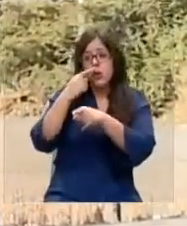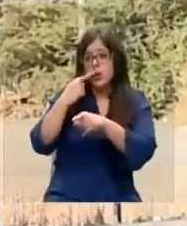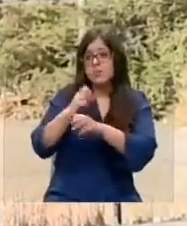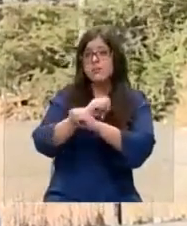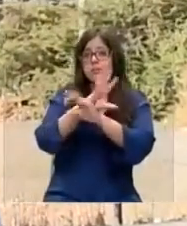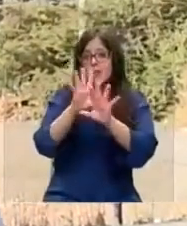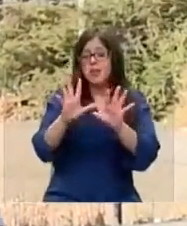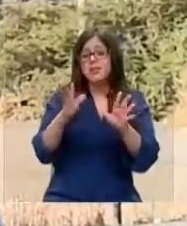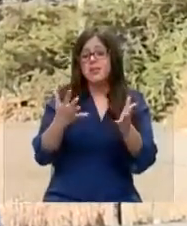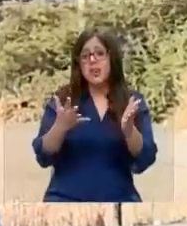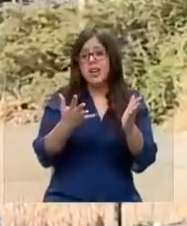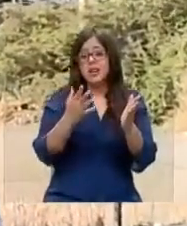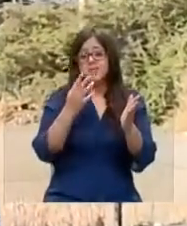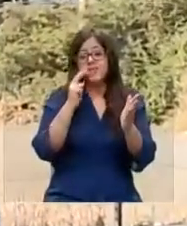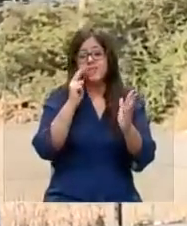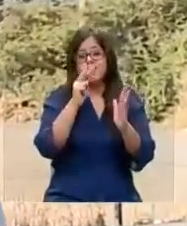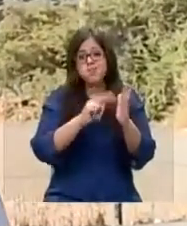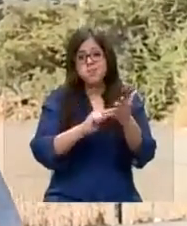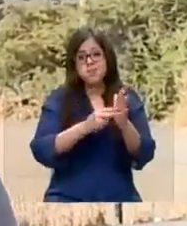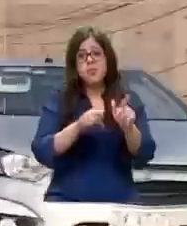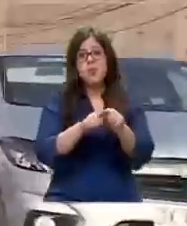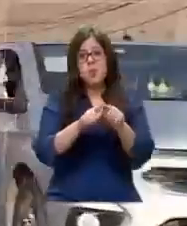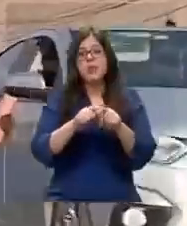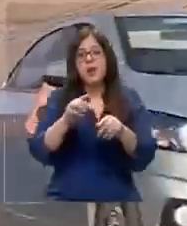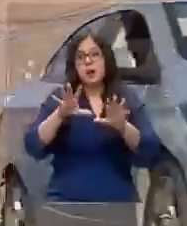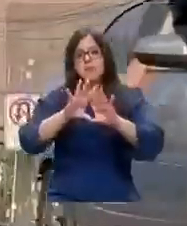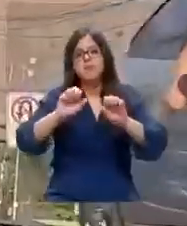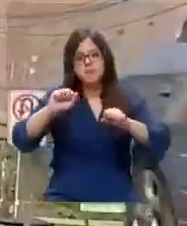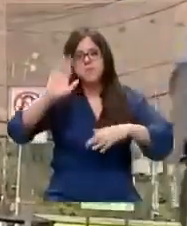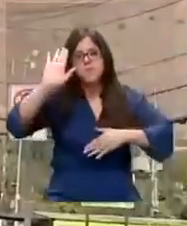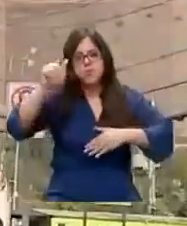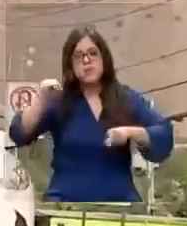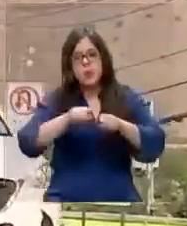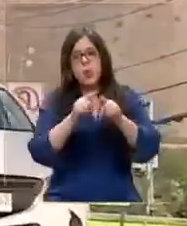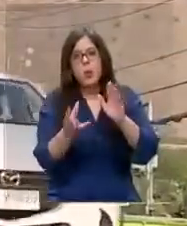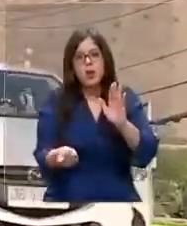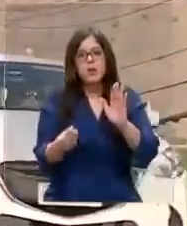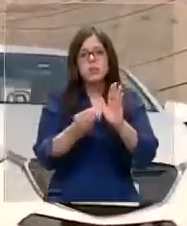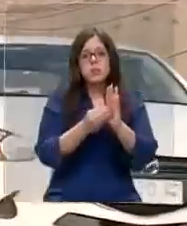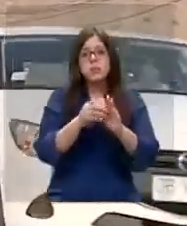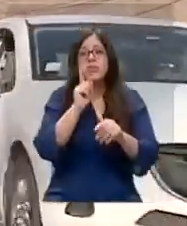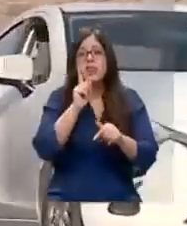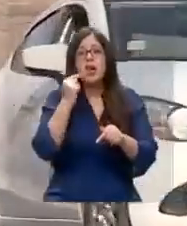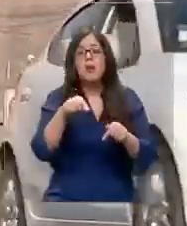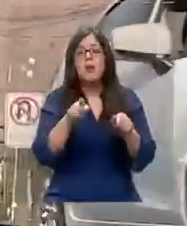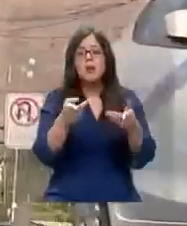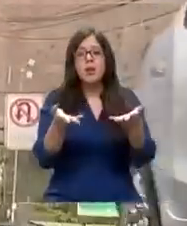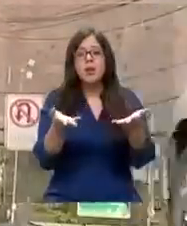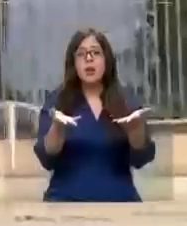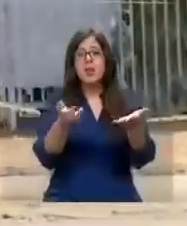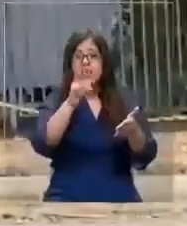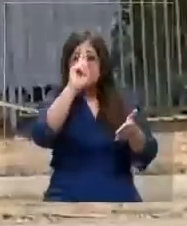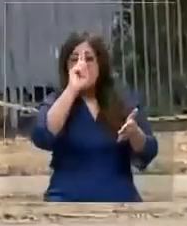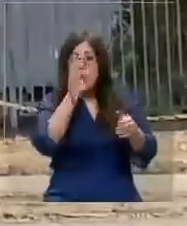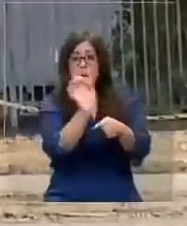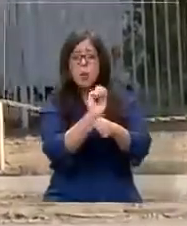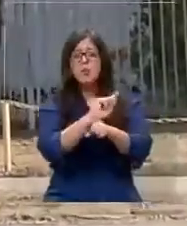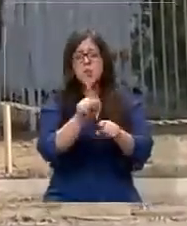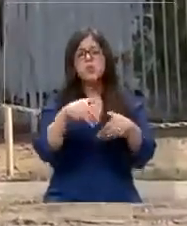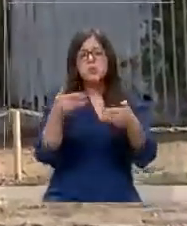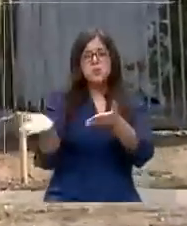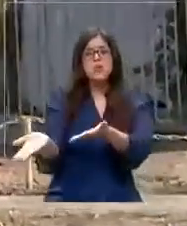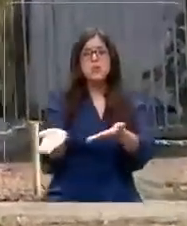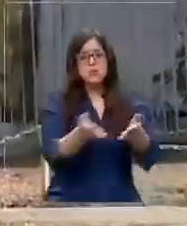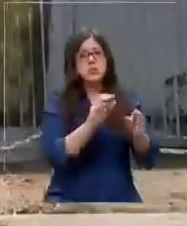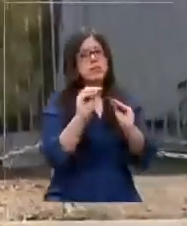que cometía una falta, prometió poner sus patentes ese mismo día. Al menos las tenía y el auto no presentaba nada extraño, por ello se pudo oír